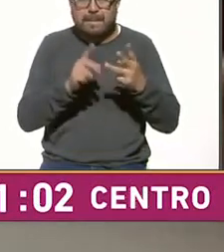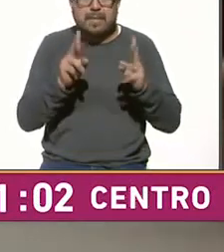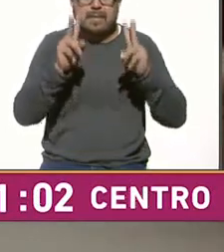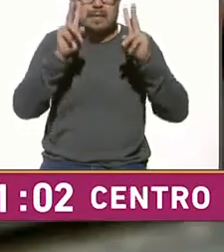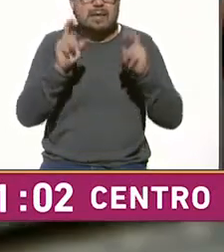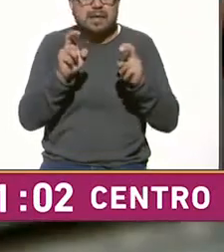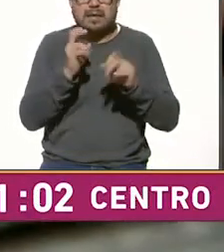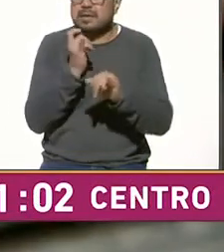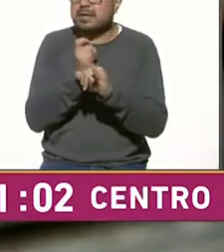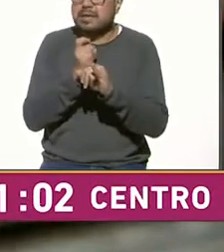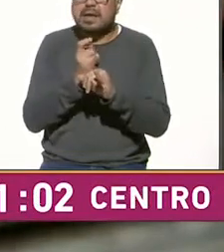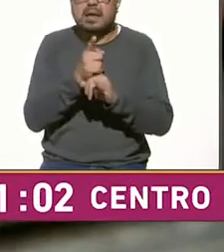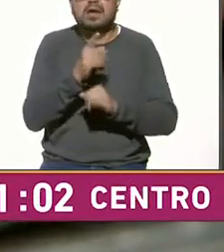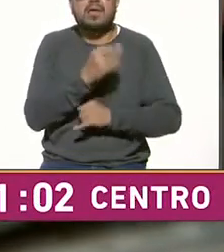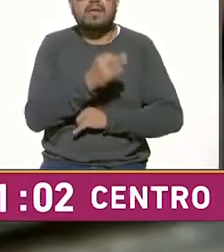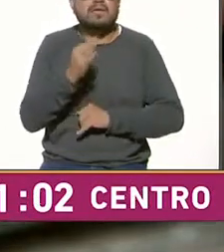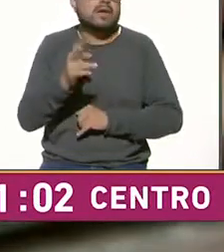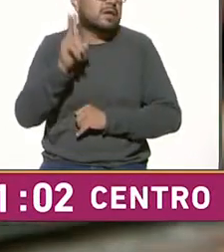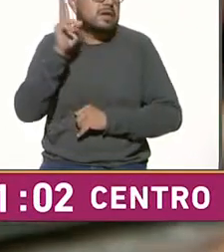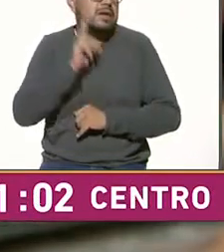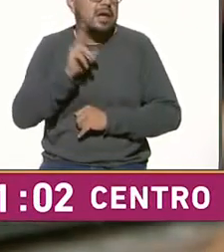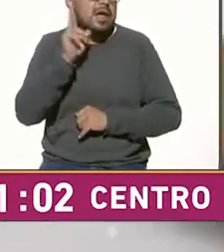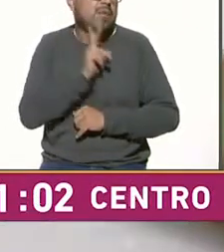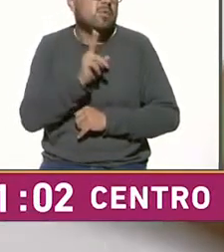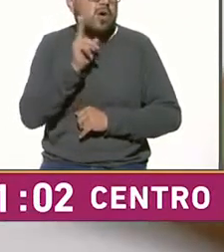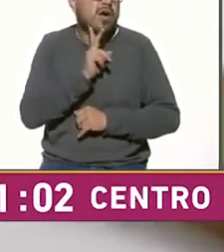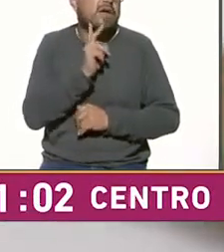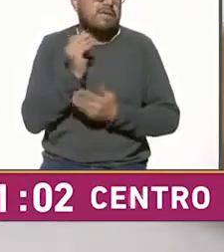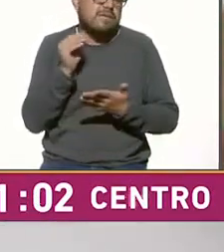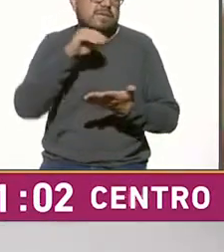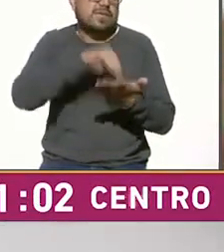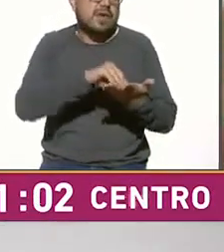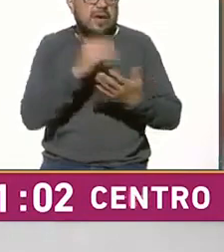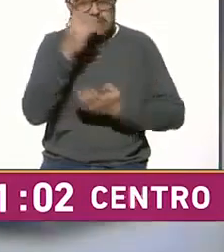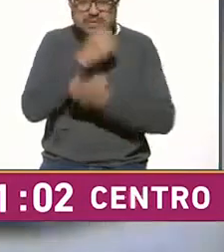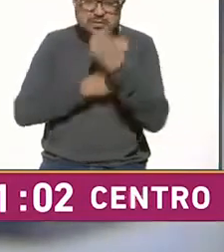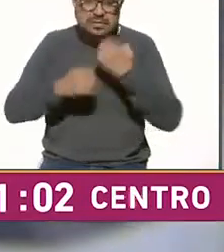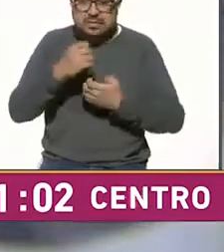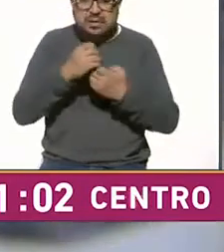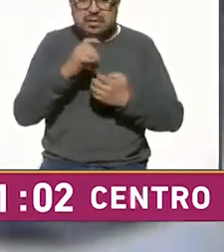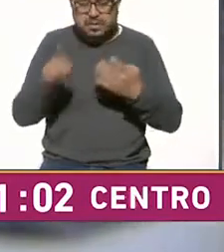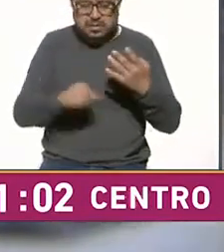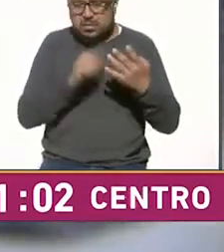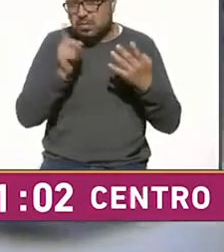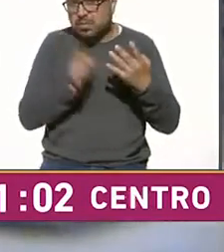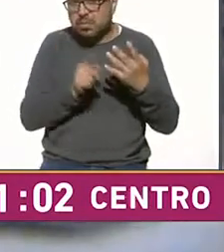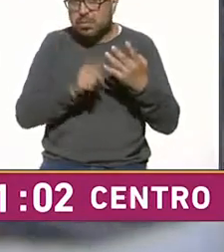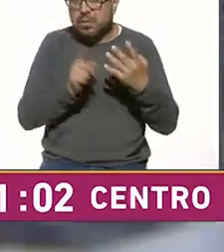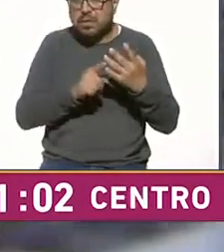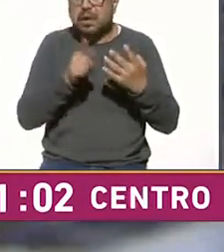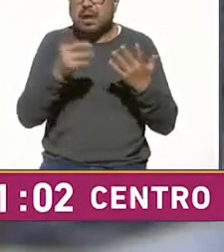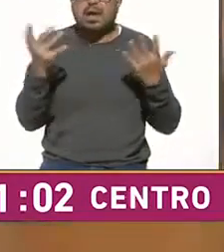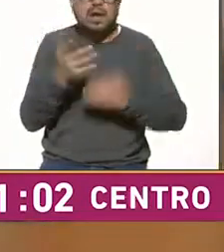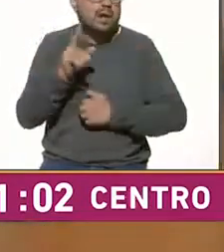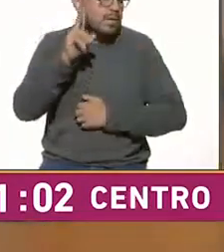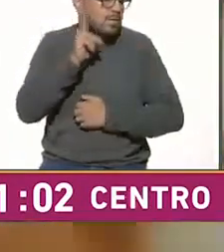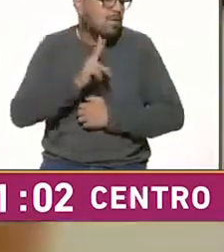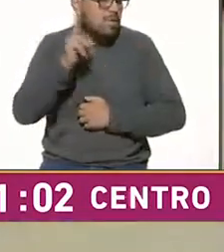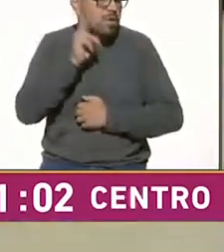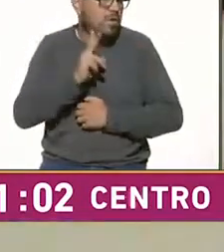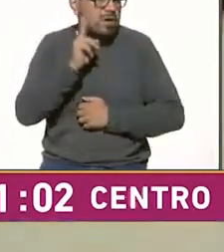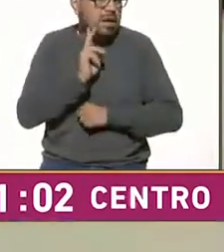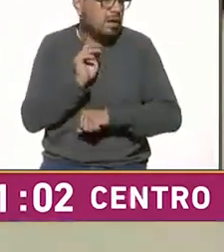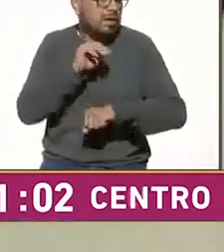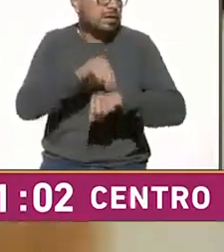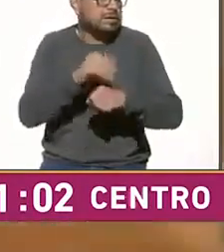consulta la fecha para tu prueba de simulación y del examen paso 4 haz tu prueba de simulación para